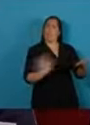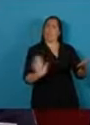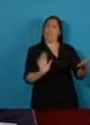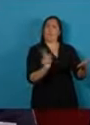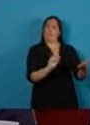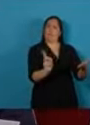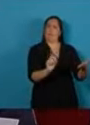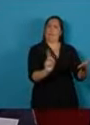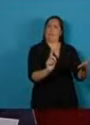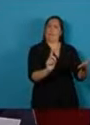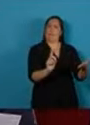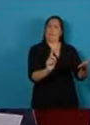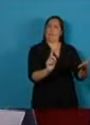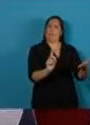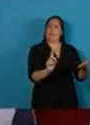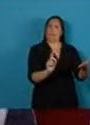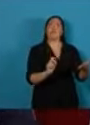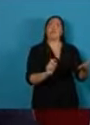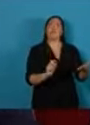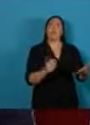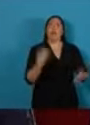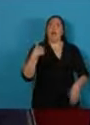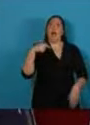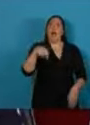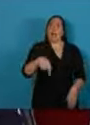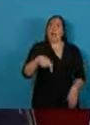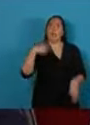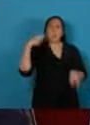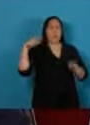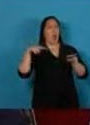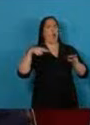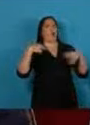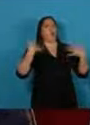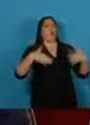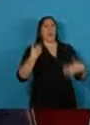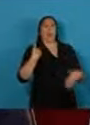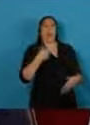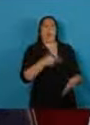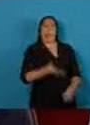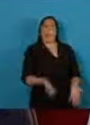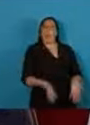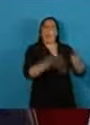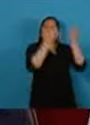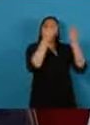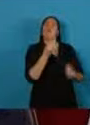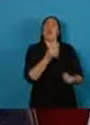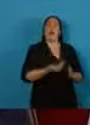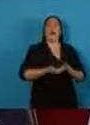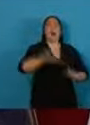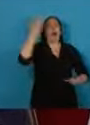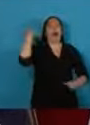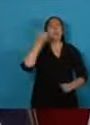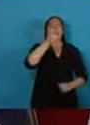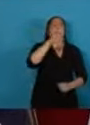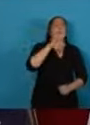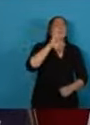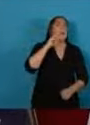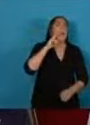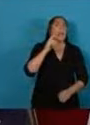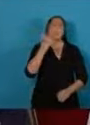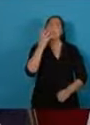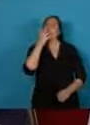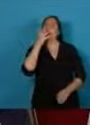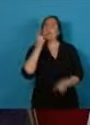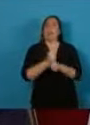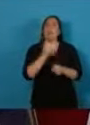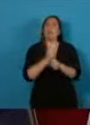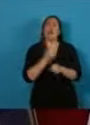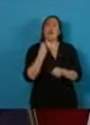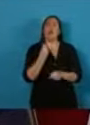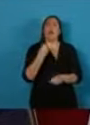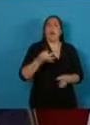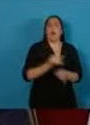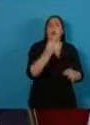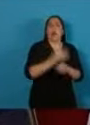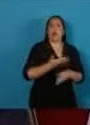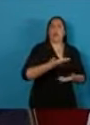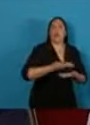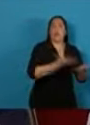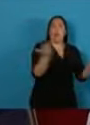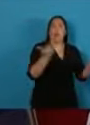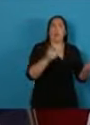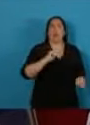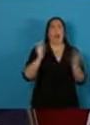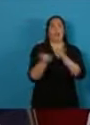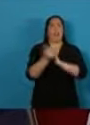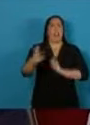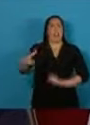la Argentina se hizo valiosa cuando Alberti y Sarmiento trabajaron para que la educación fuera pública se hizo rica con la